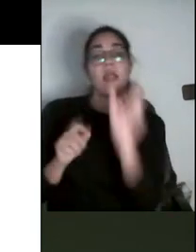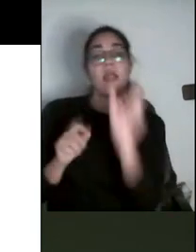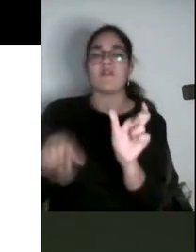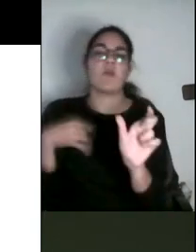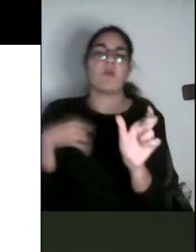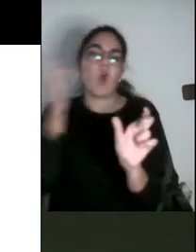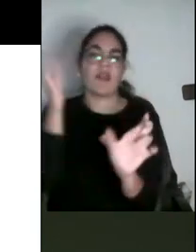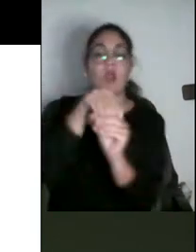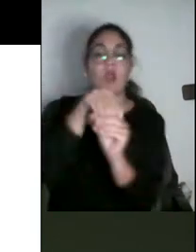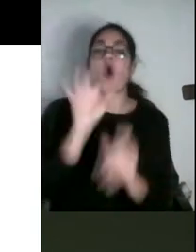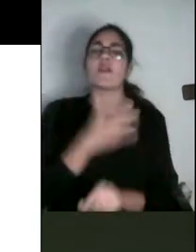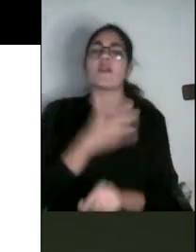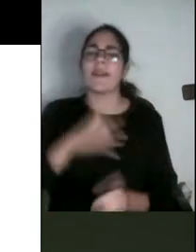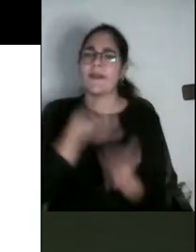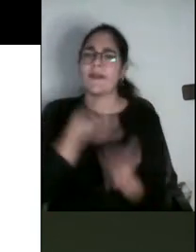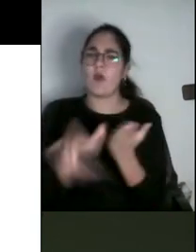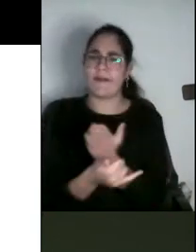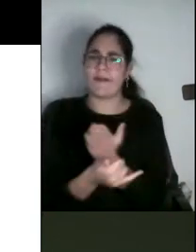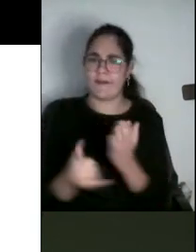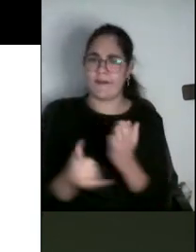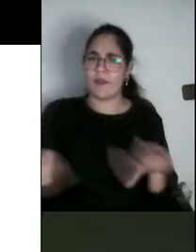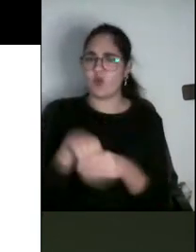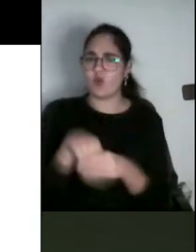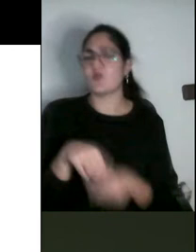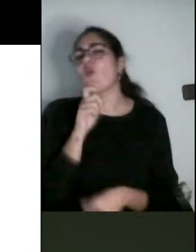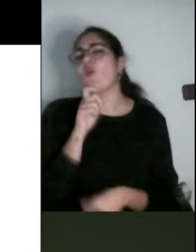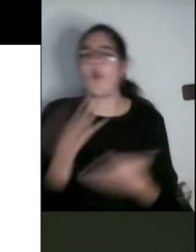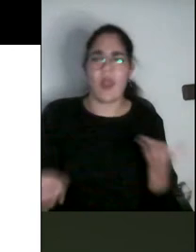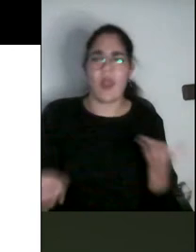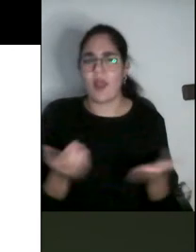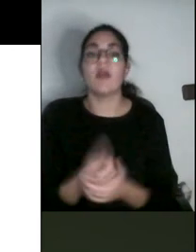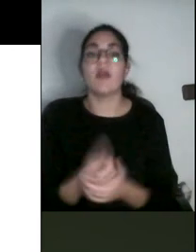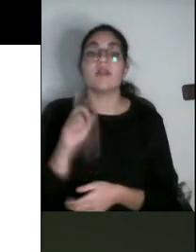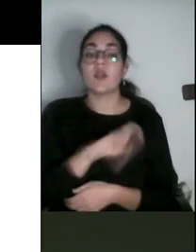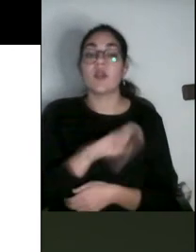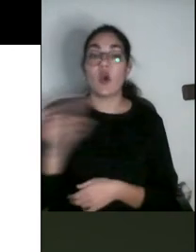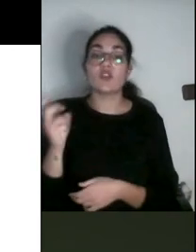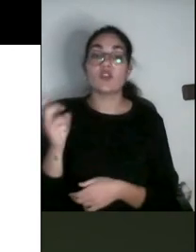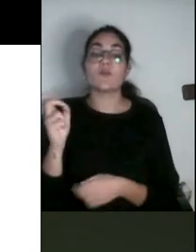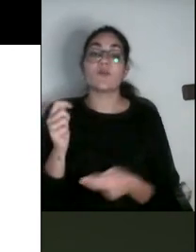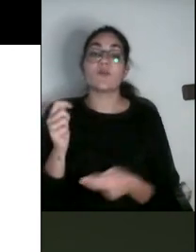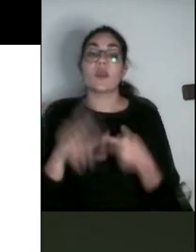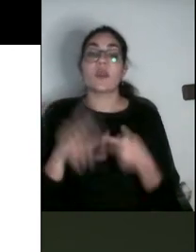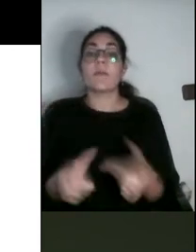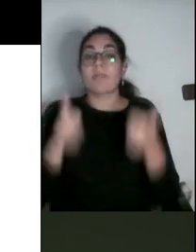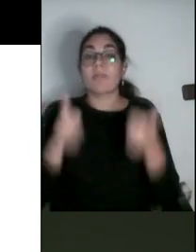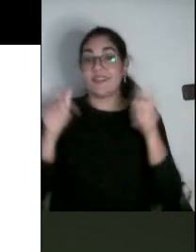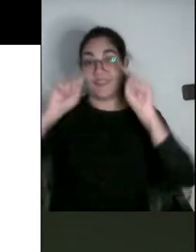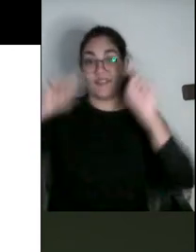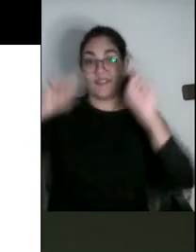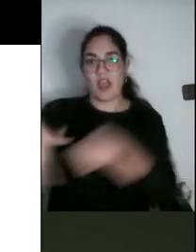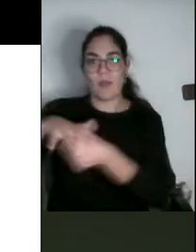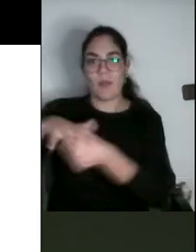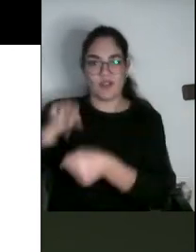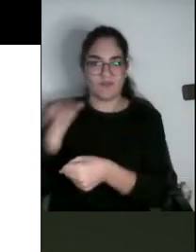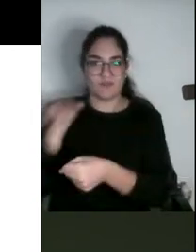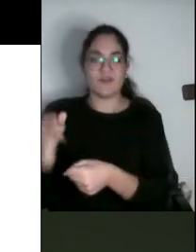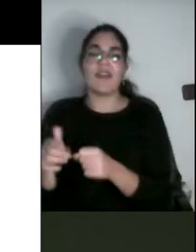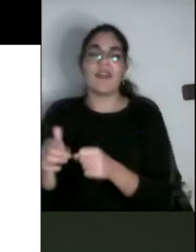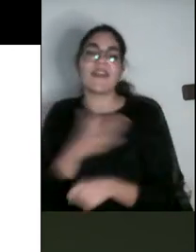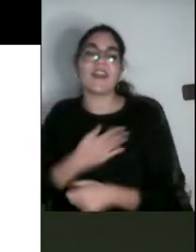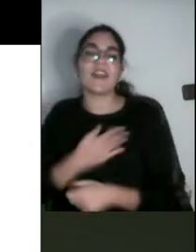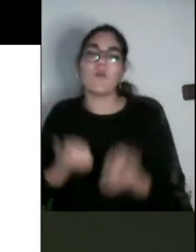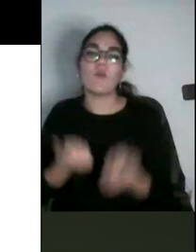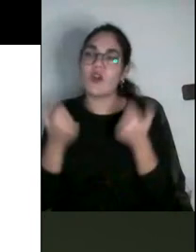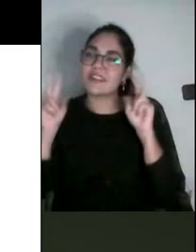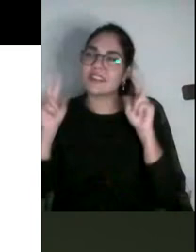otro lado, y quizás fue el ámbito de mayor discusión entre el profesorado, fue la acción docente, decir, centrarnos también en